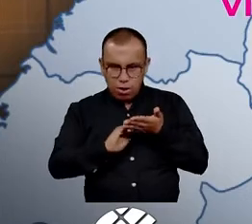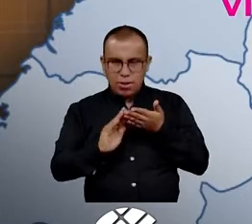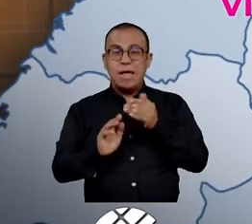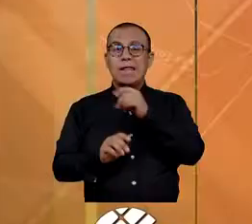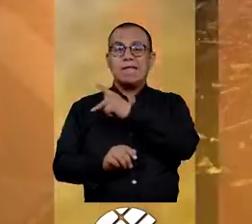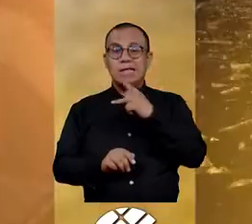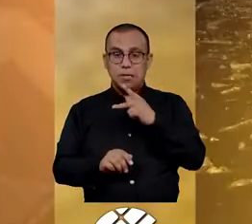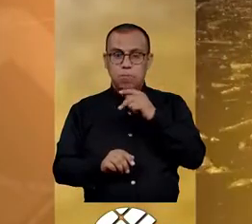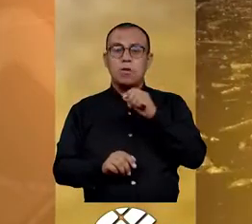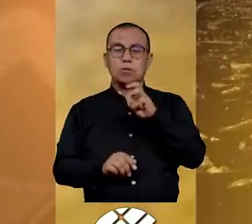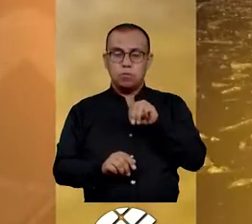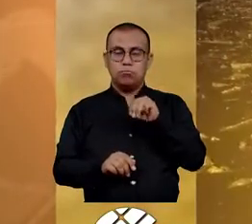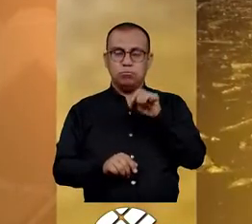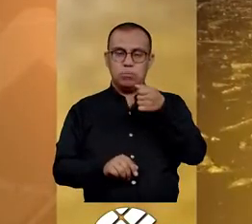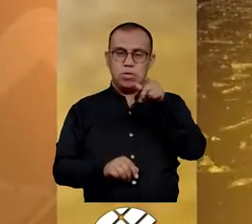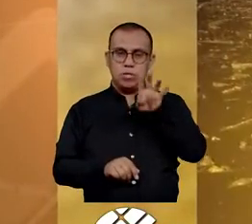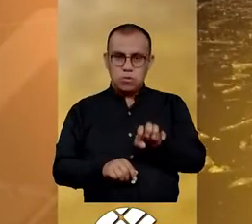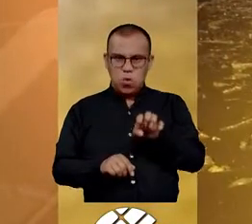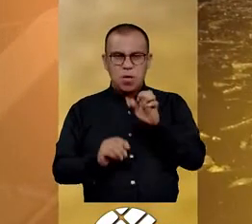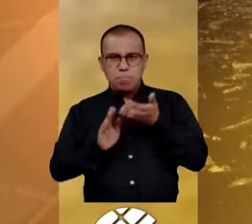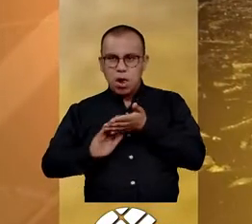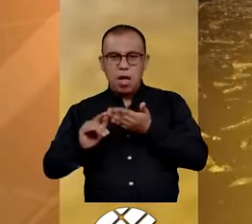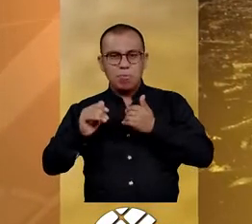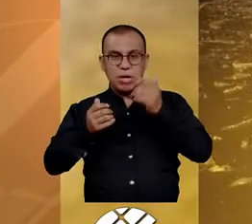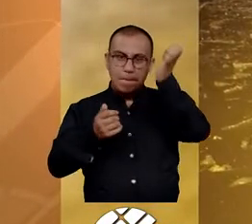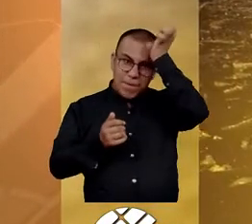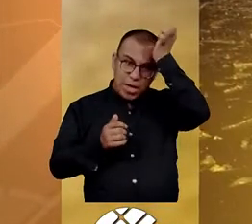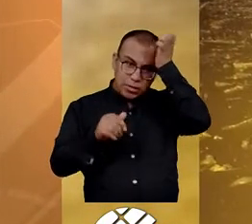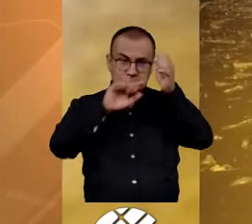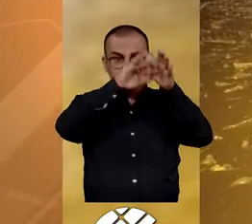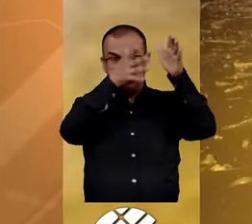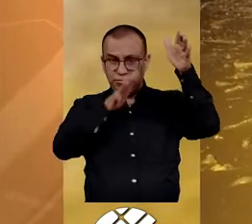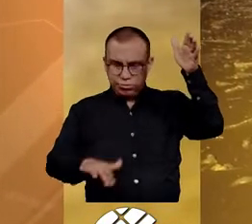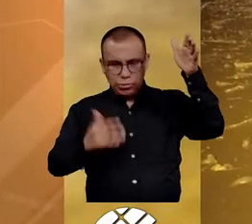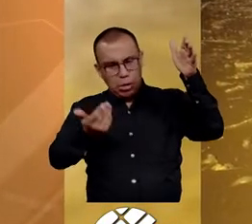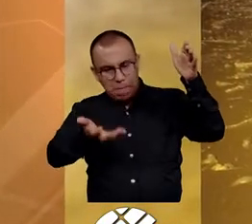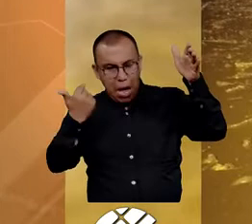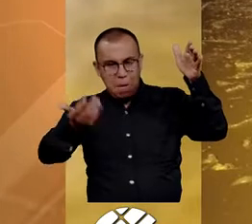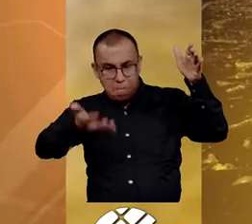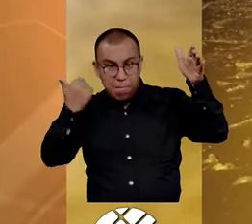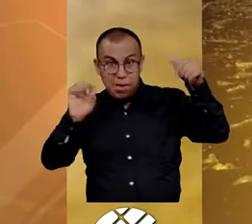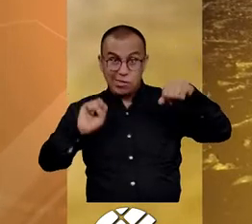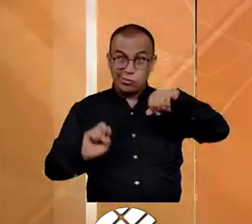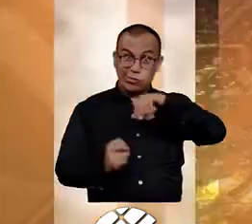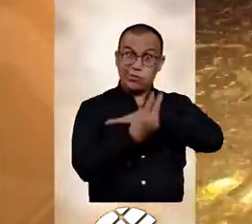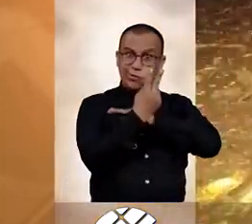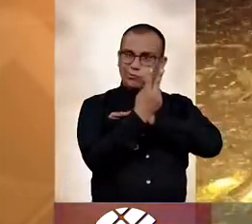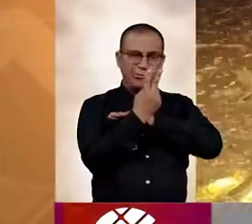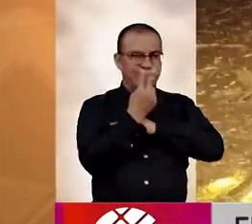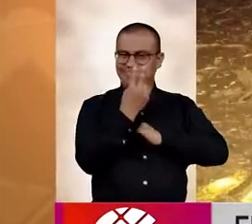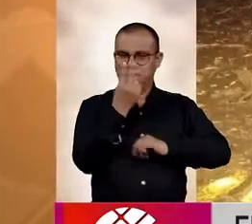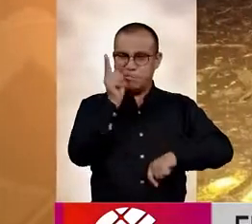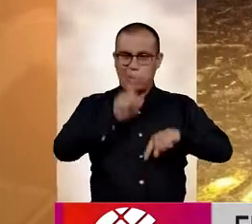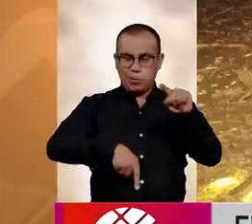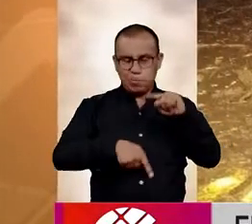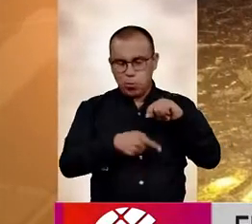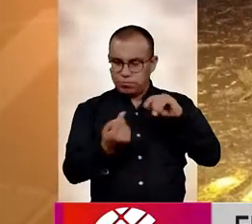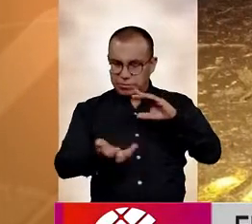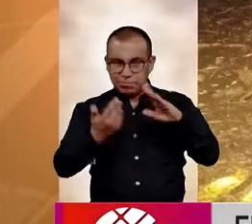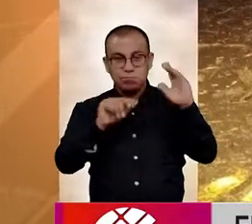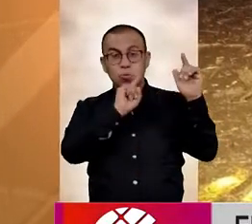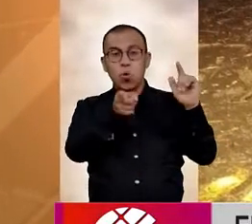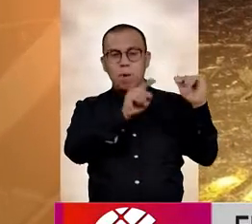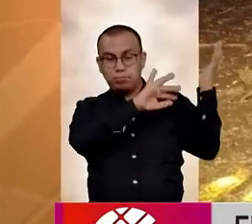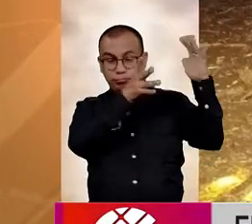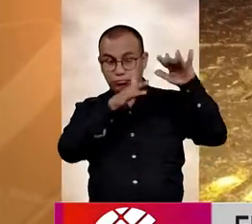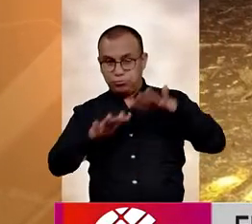69 que consisten en la remoción de escombros en la vía que desde las 2 de la mañana quedó incomunicada por una avalancha que